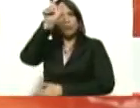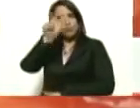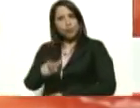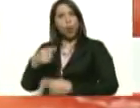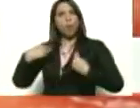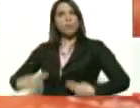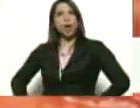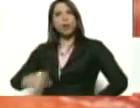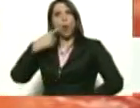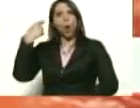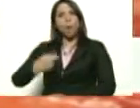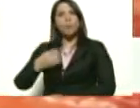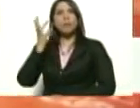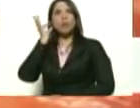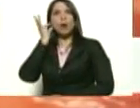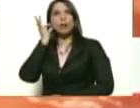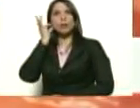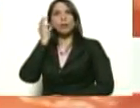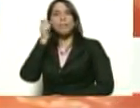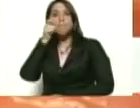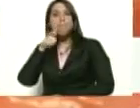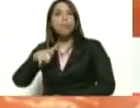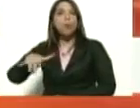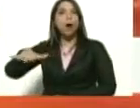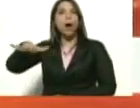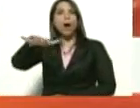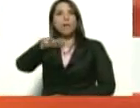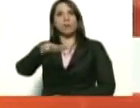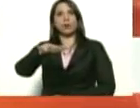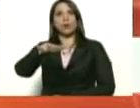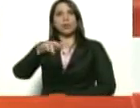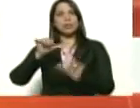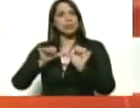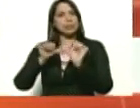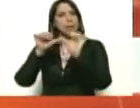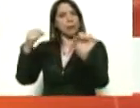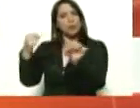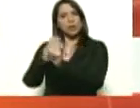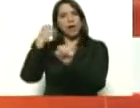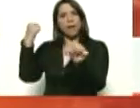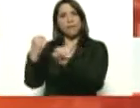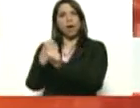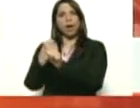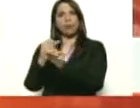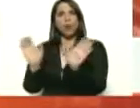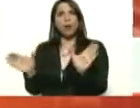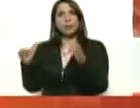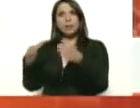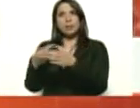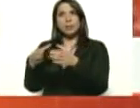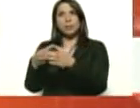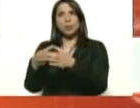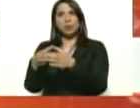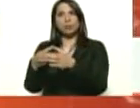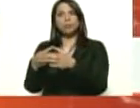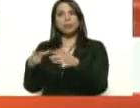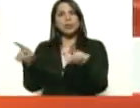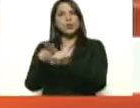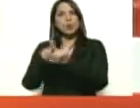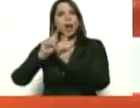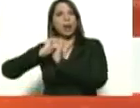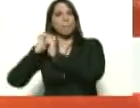al hombre, a la mujer, al pueblo y sigamos trabajando equipo de grandes ligas,